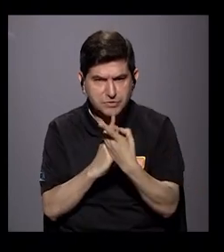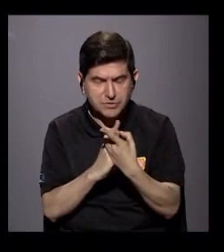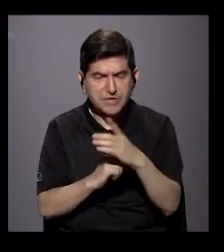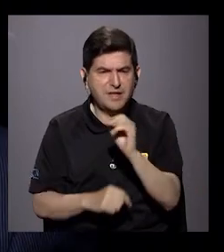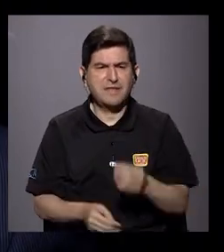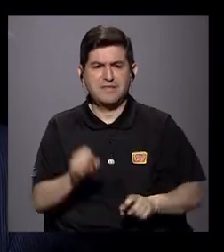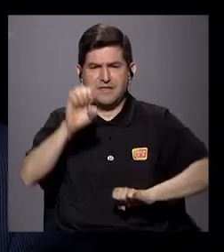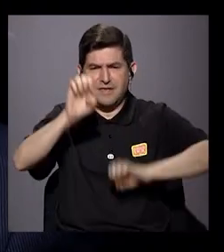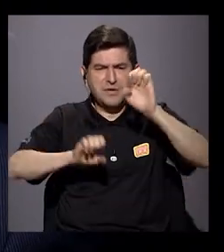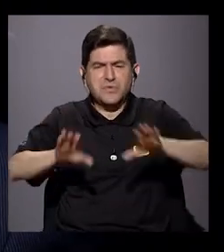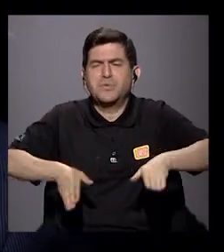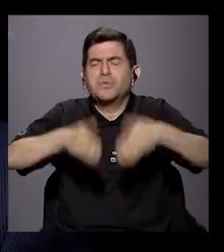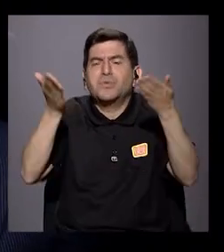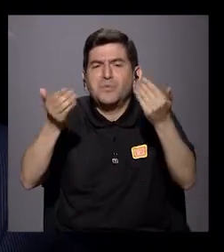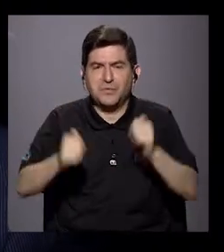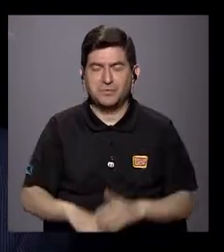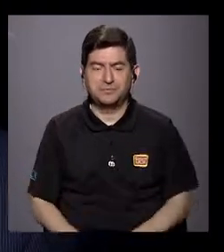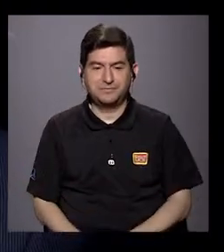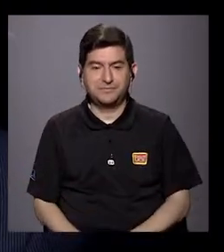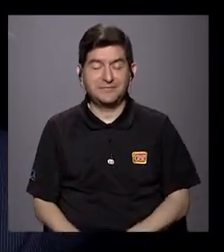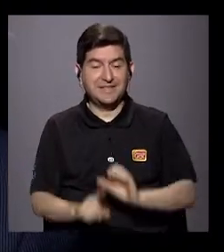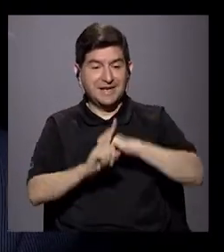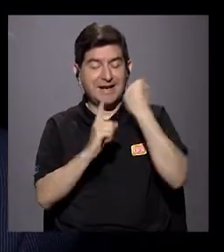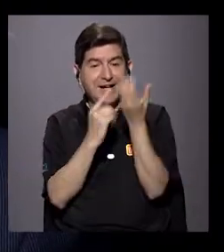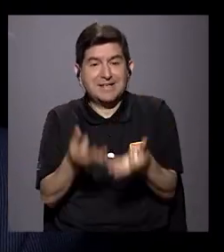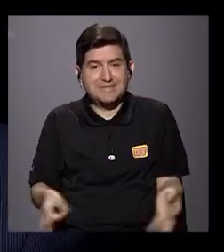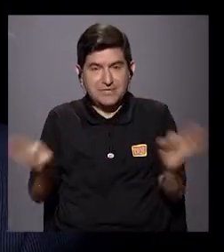cómo lo valora? Bueno, aquí hay una cuestión fundamental. Pride es un ejemplo, perdóneme.